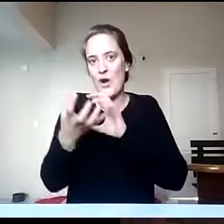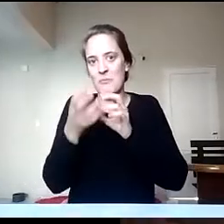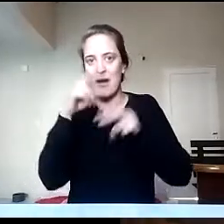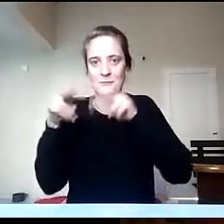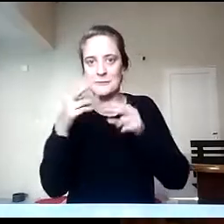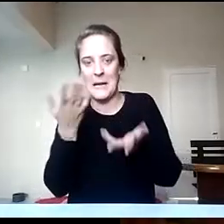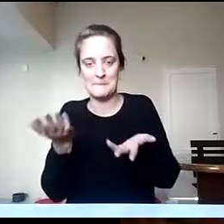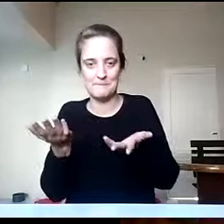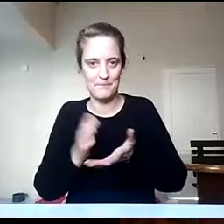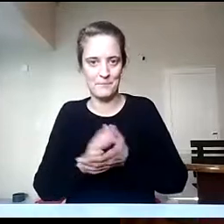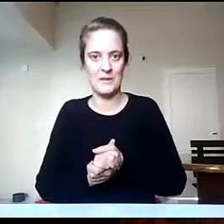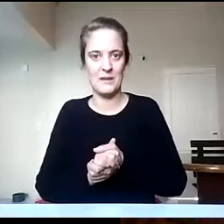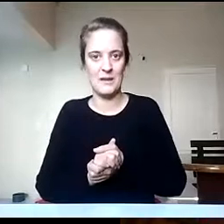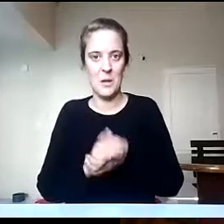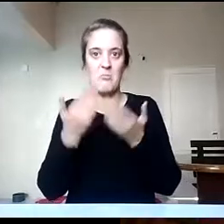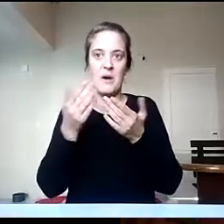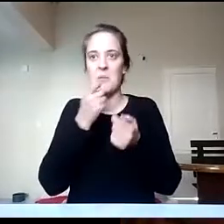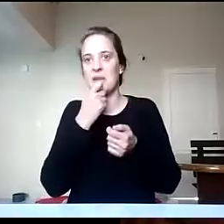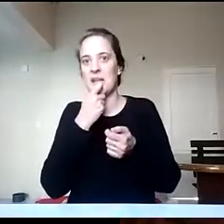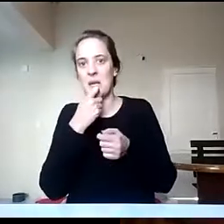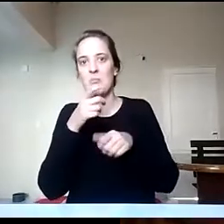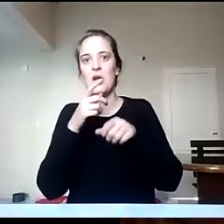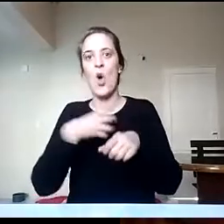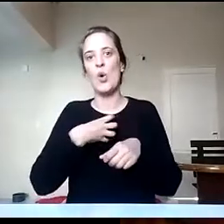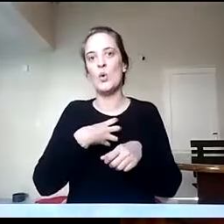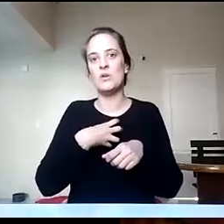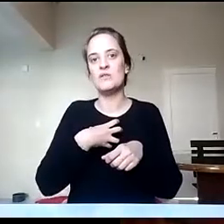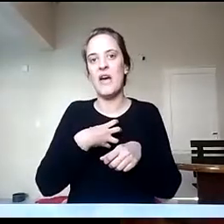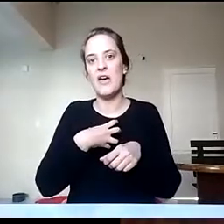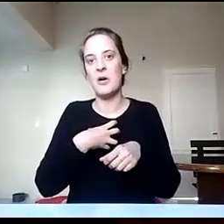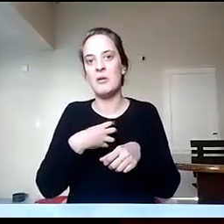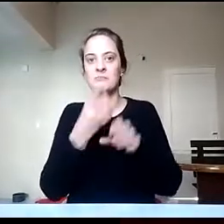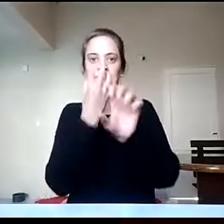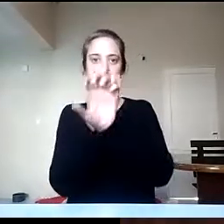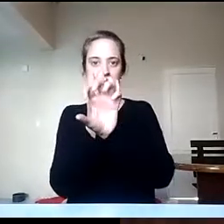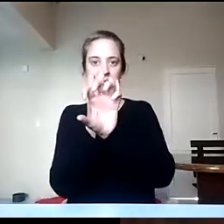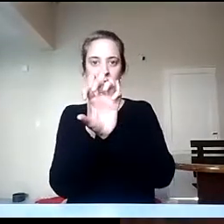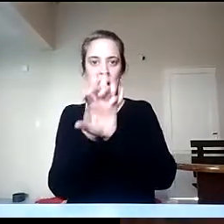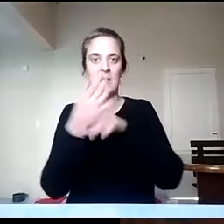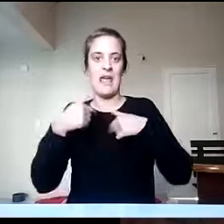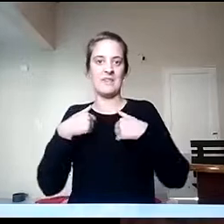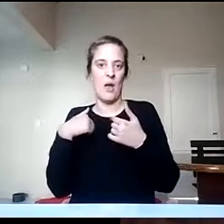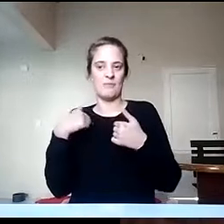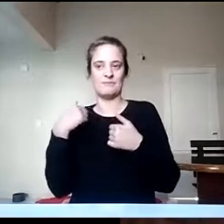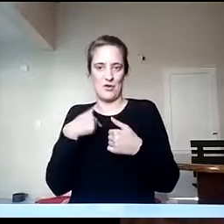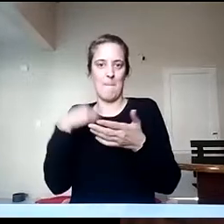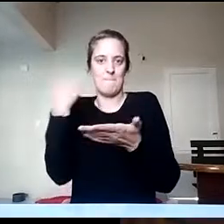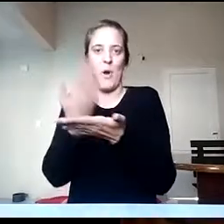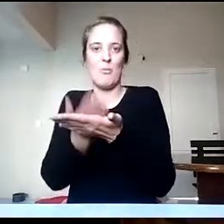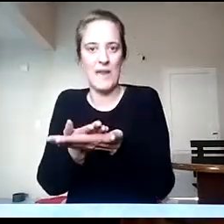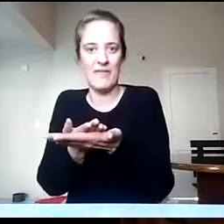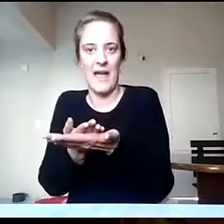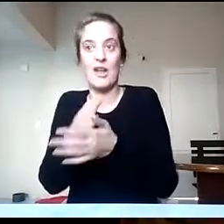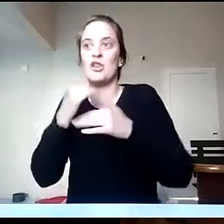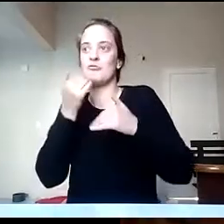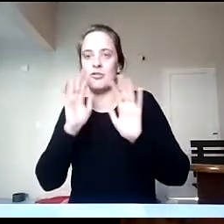implementar algunas horas de virtualidad, esto lo estoy diciendo a modo de propuesta también, y seguramente muchos profesores de la